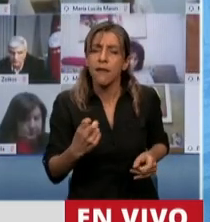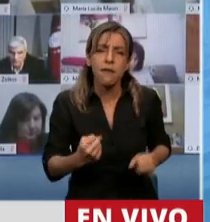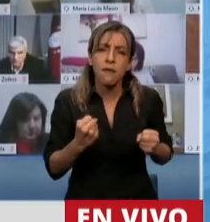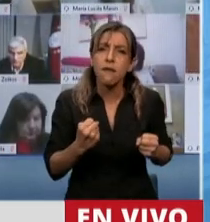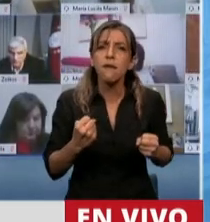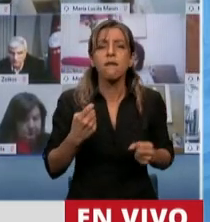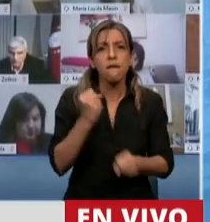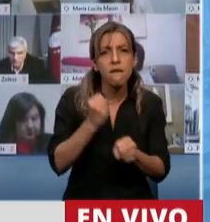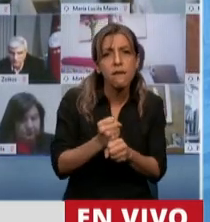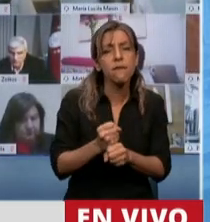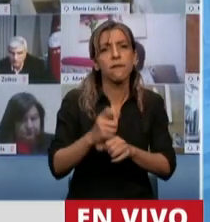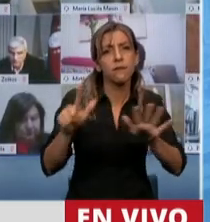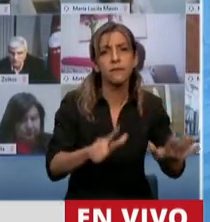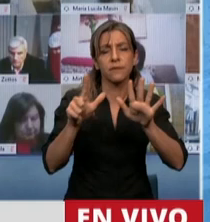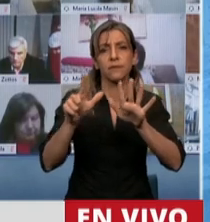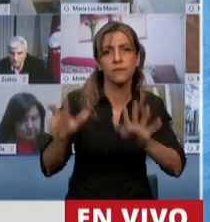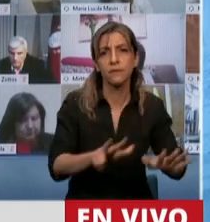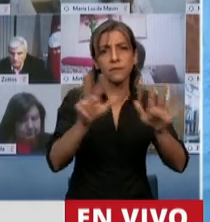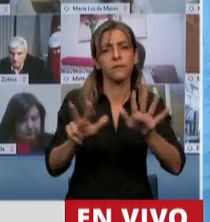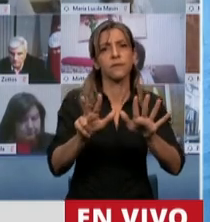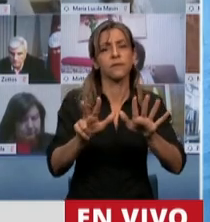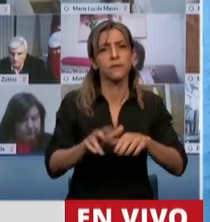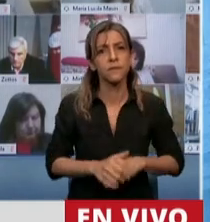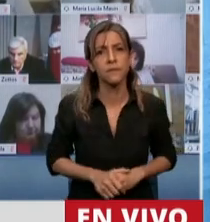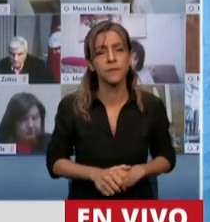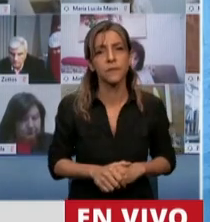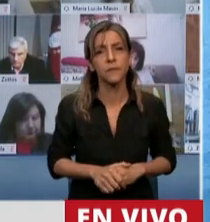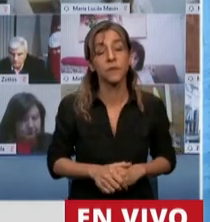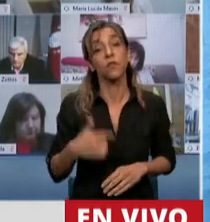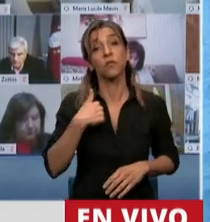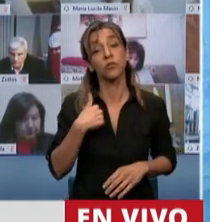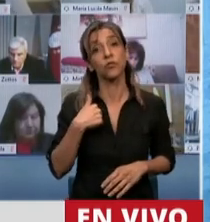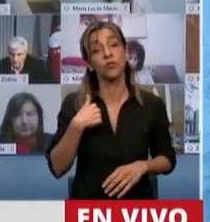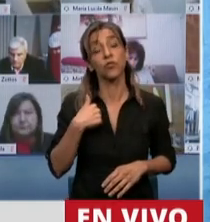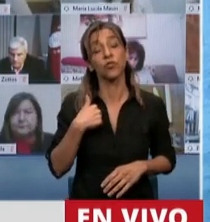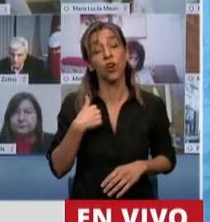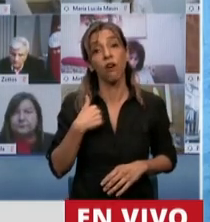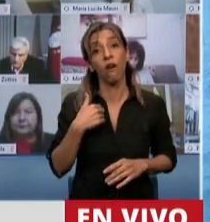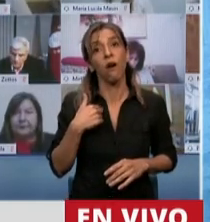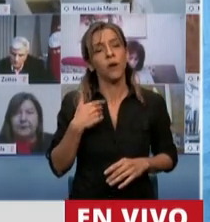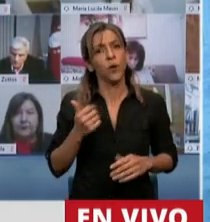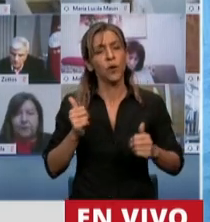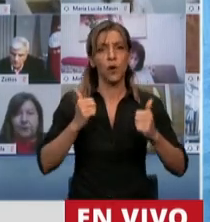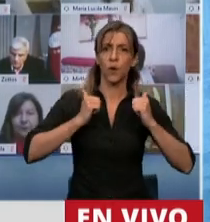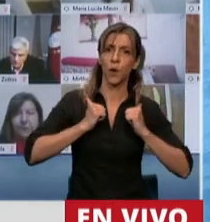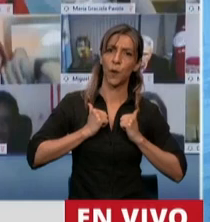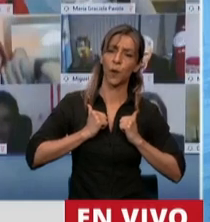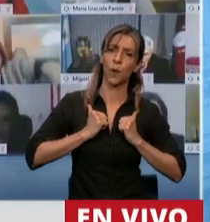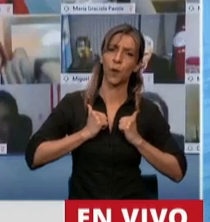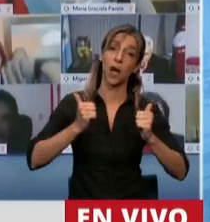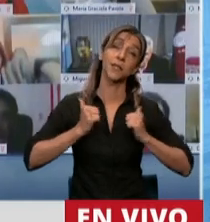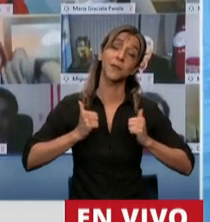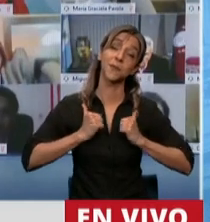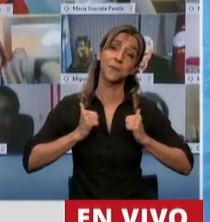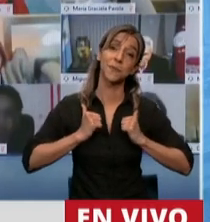de siete, ocho horas, lo que me llevó, entre otras cosas, a recostarme un poquitito aquí mientras esperaba y algún